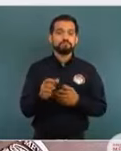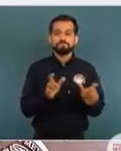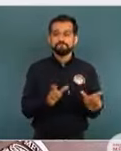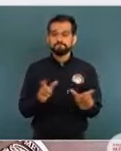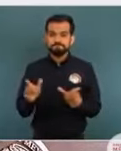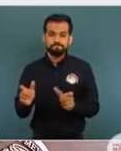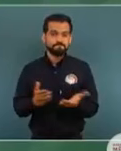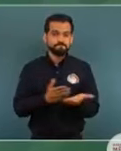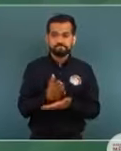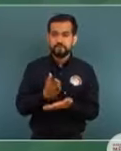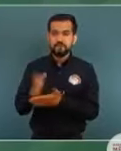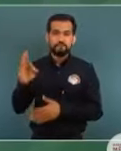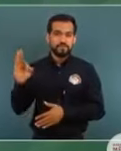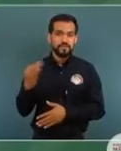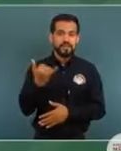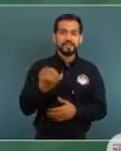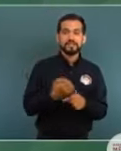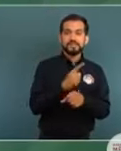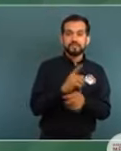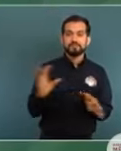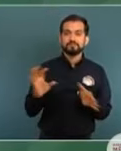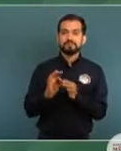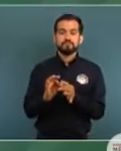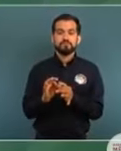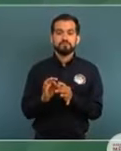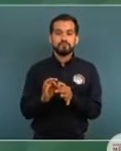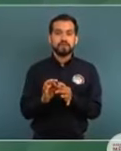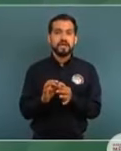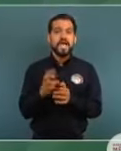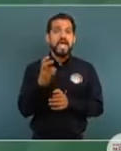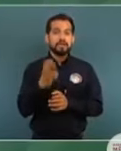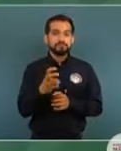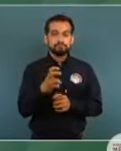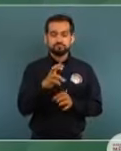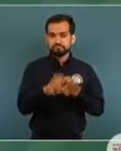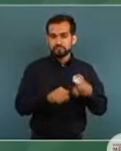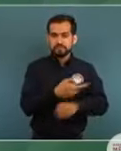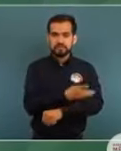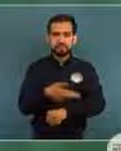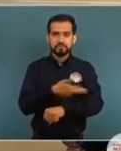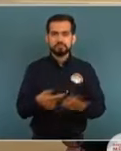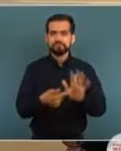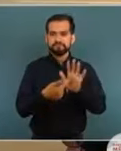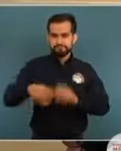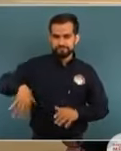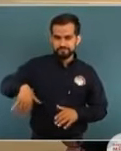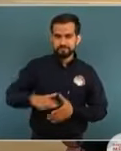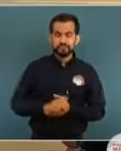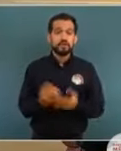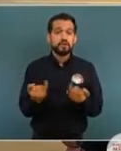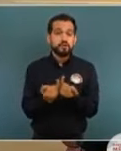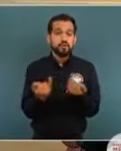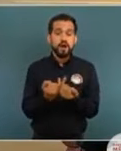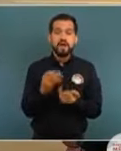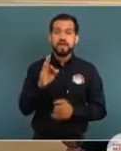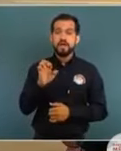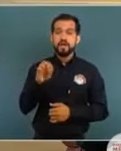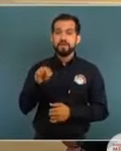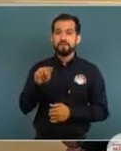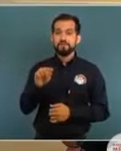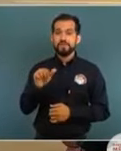de seguridad, tanto federales como estatales, ha llevado a estos resultados. También en fentanilo